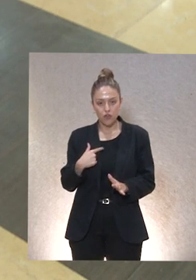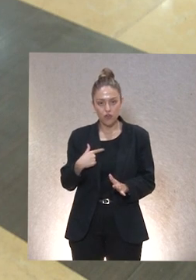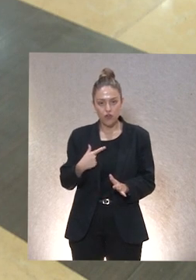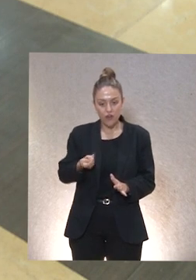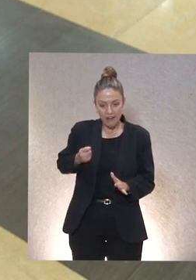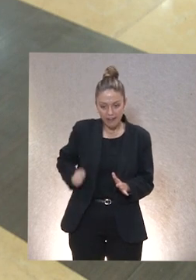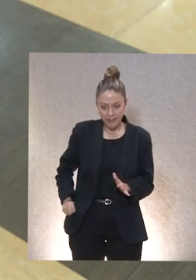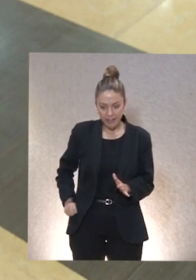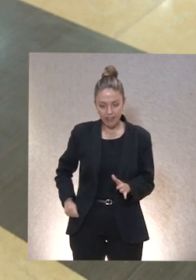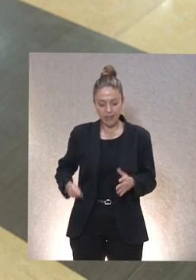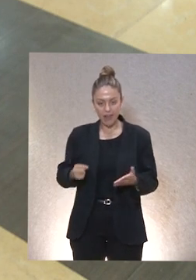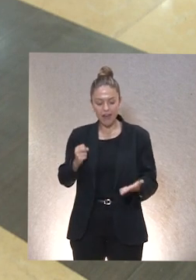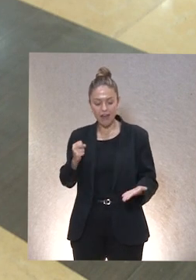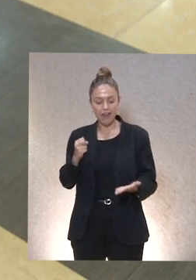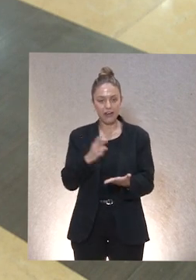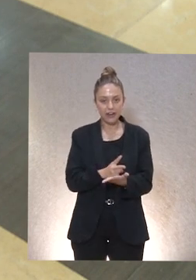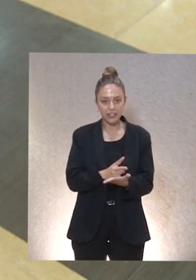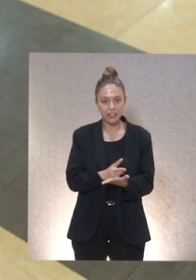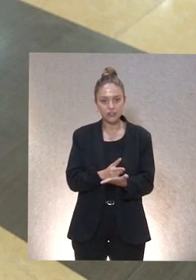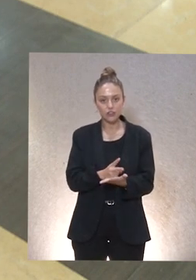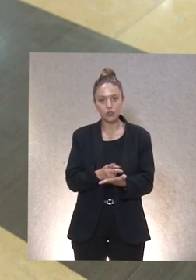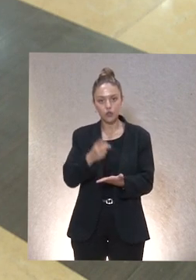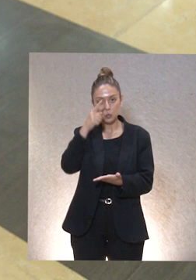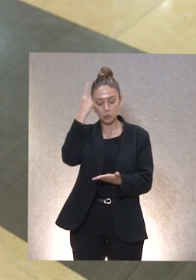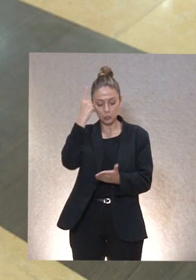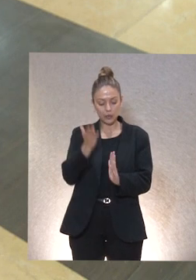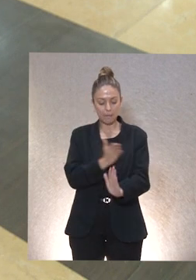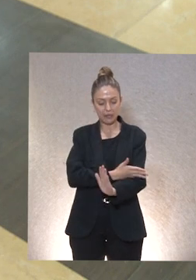este gran reto que diríamos con cultura previa,